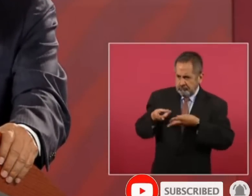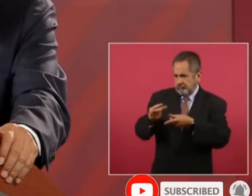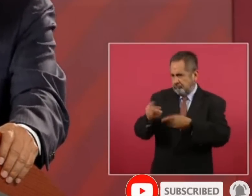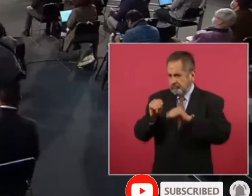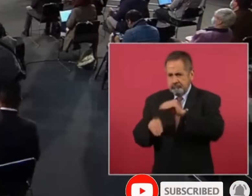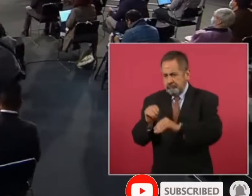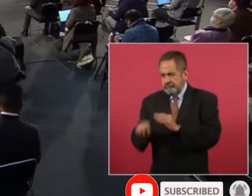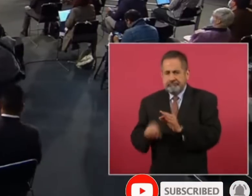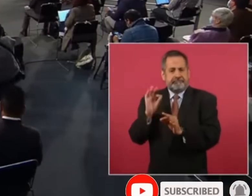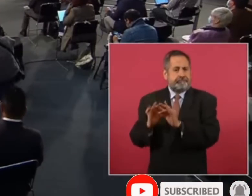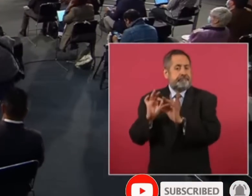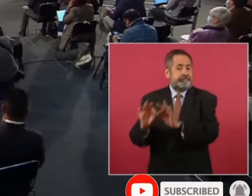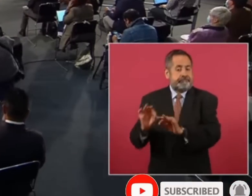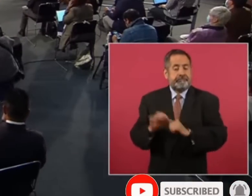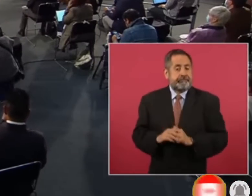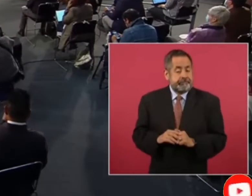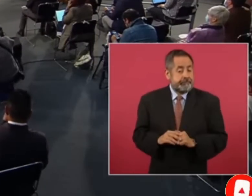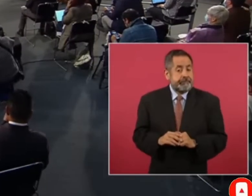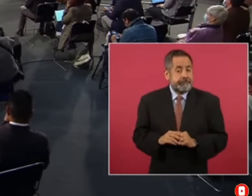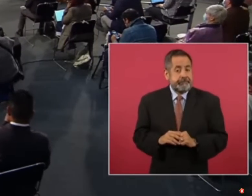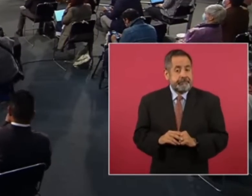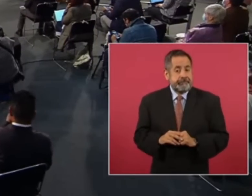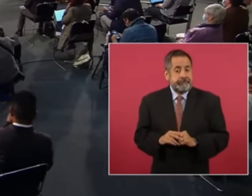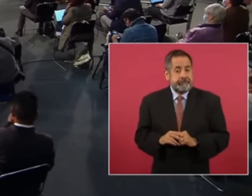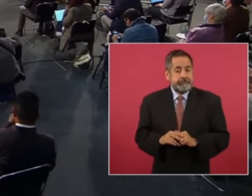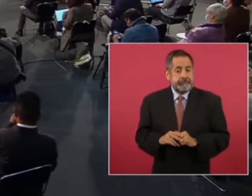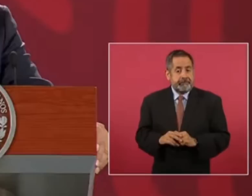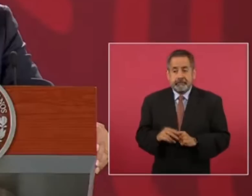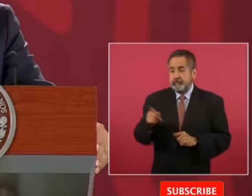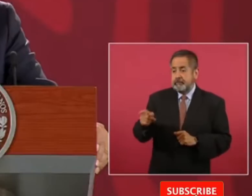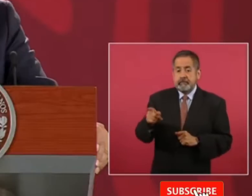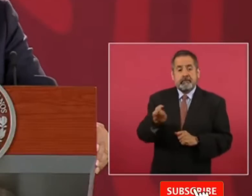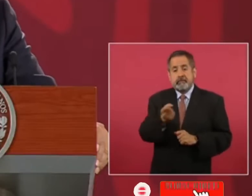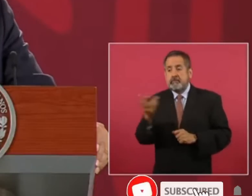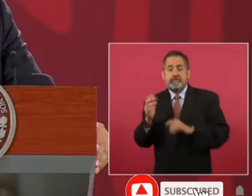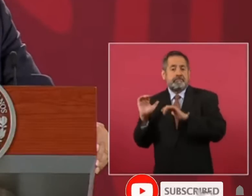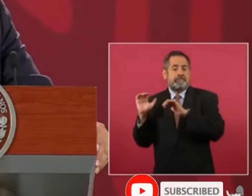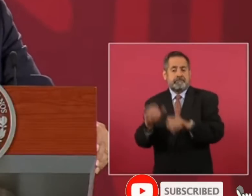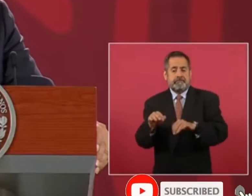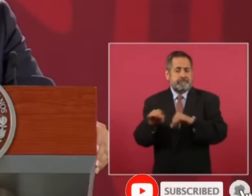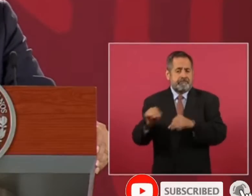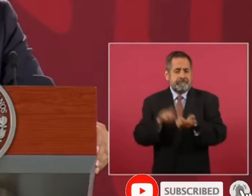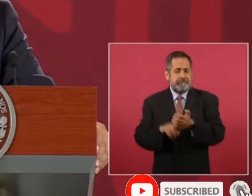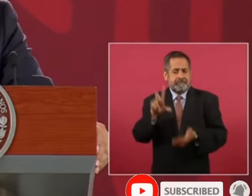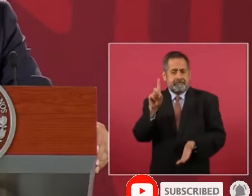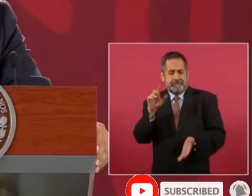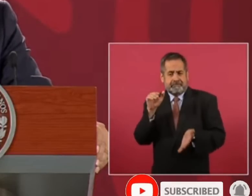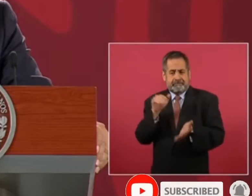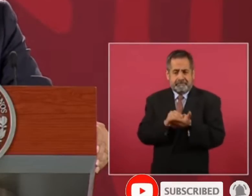que está todavía dando empleos a 30 mil obreros